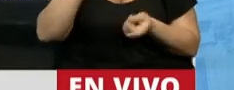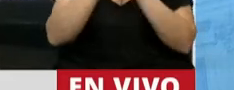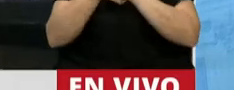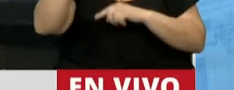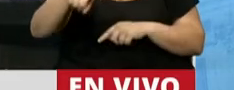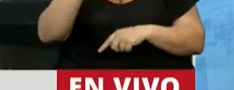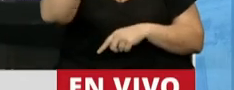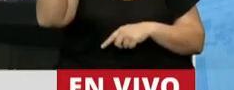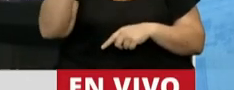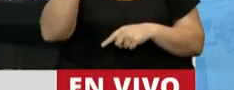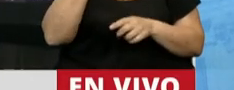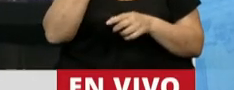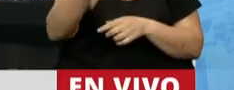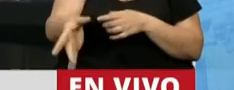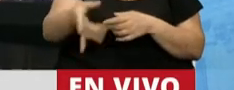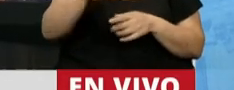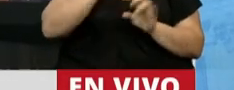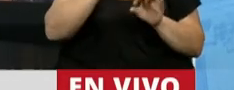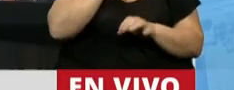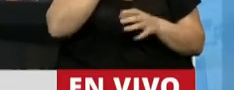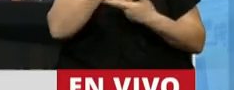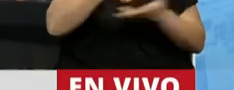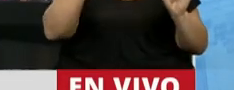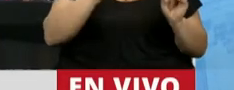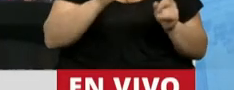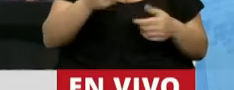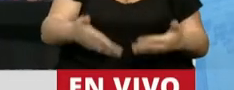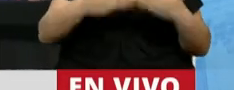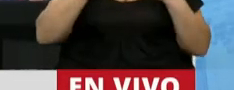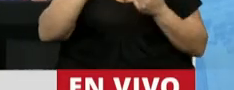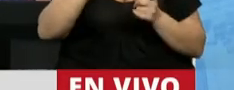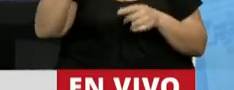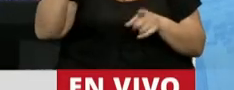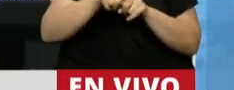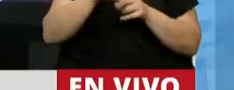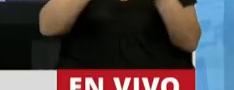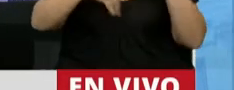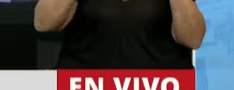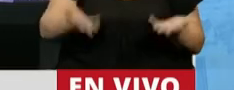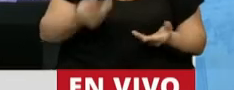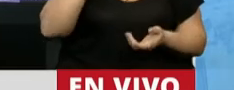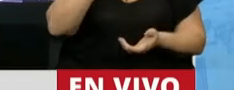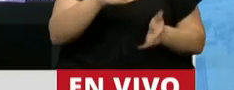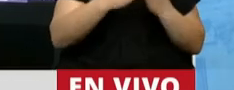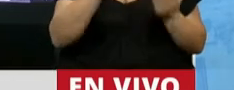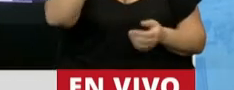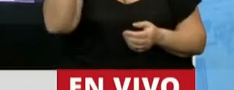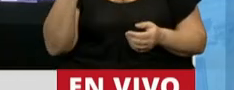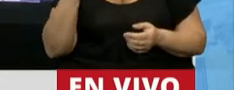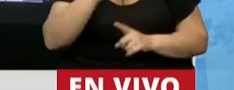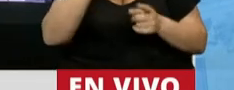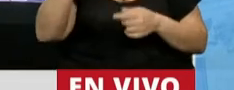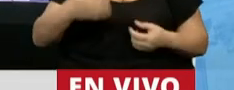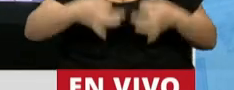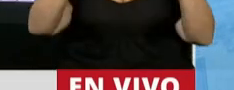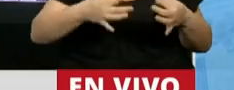encuentran a él como su verdugo o su silencio. La pandemia nunca debió transformarse en la excusa perfecta para violar la Constitución, sino